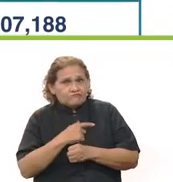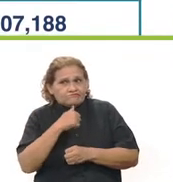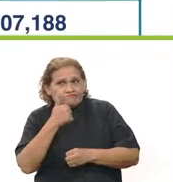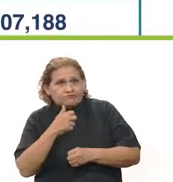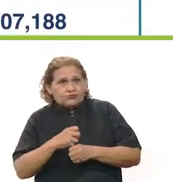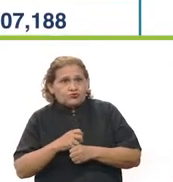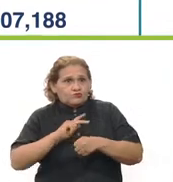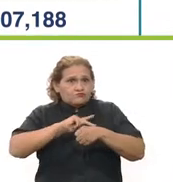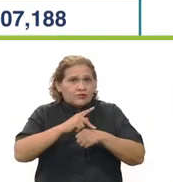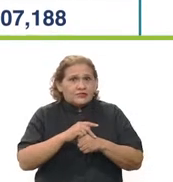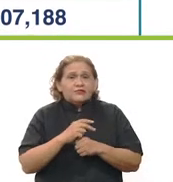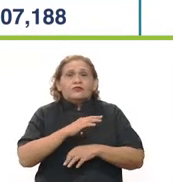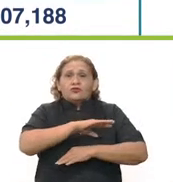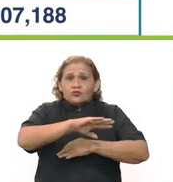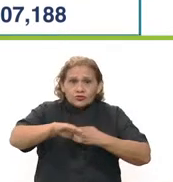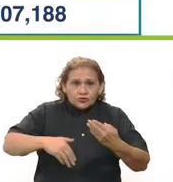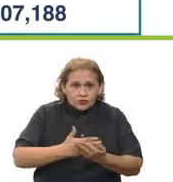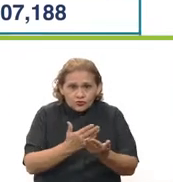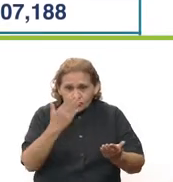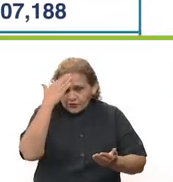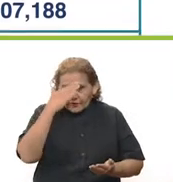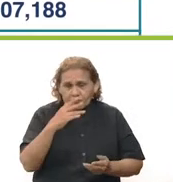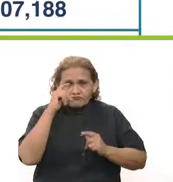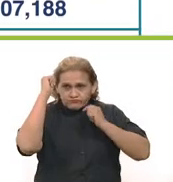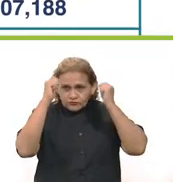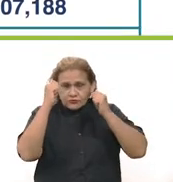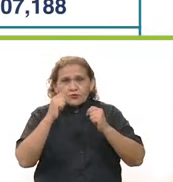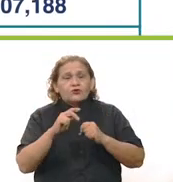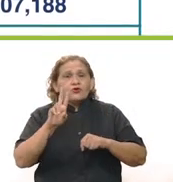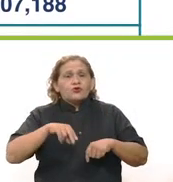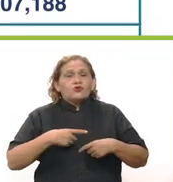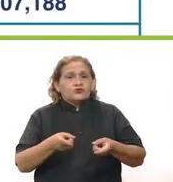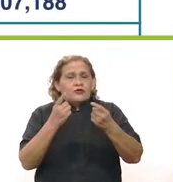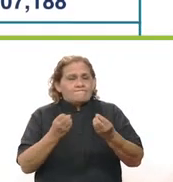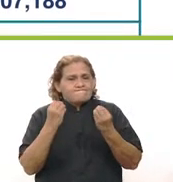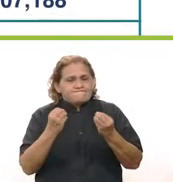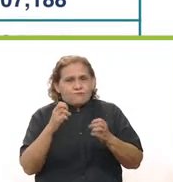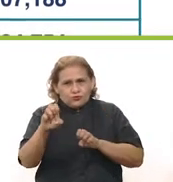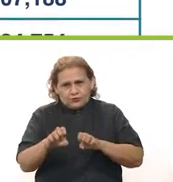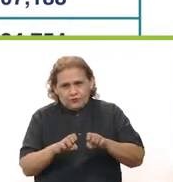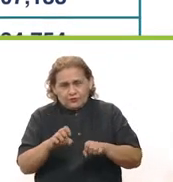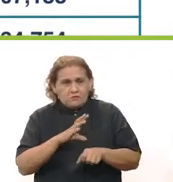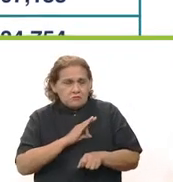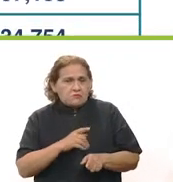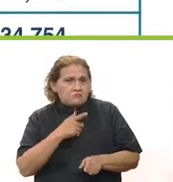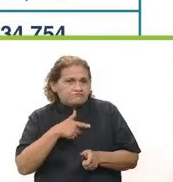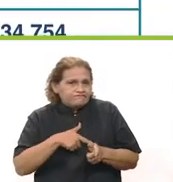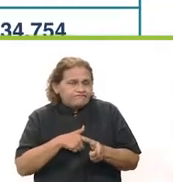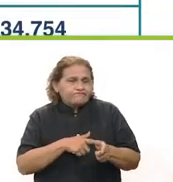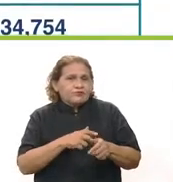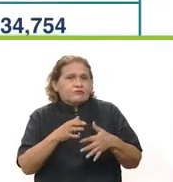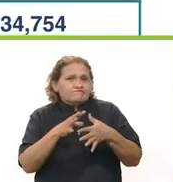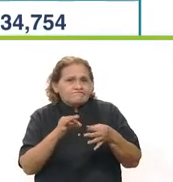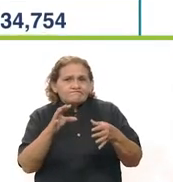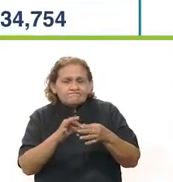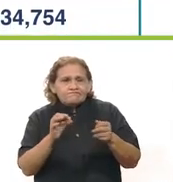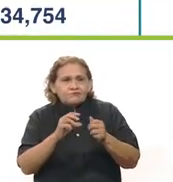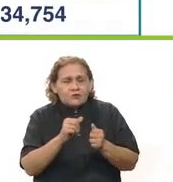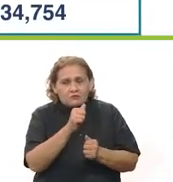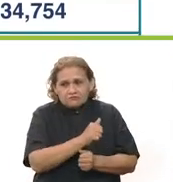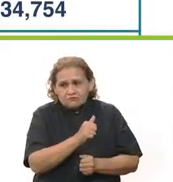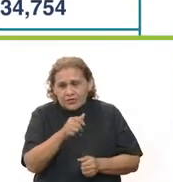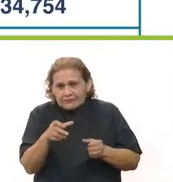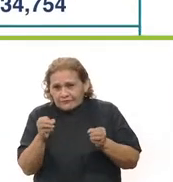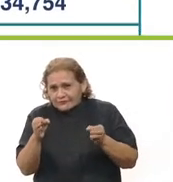como lo hicimos el año pasado. Y todos sabemos que tiene el turismo, genera muchísimos empleos. Y así podemos seguir prácticamente